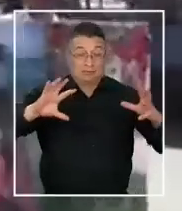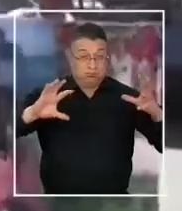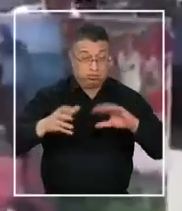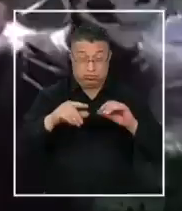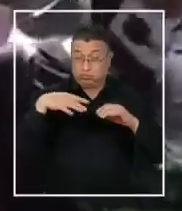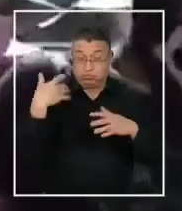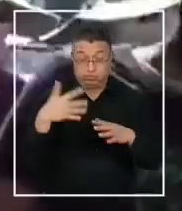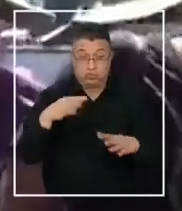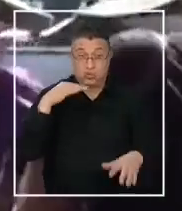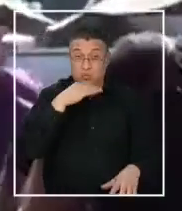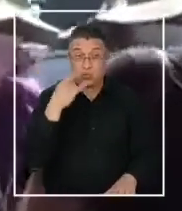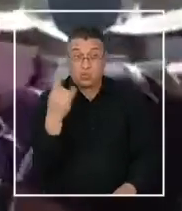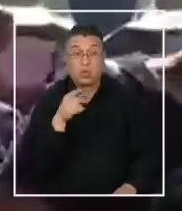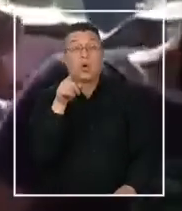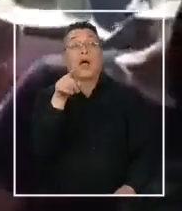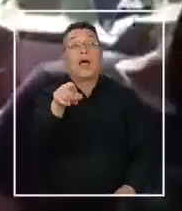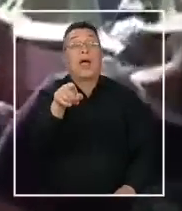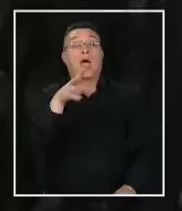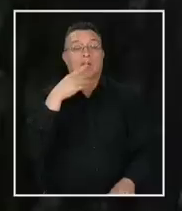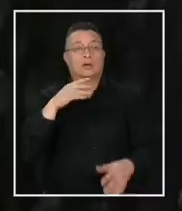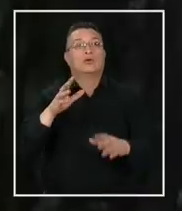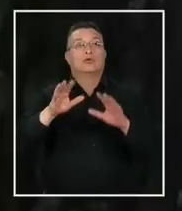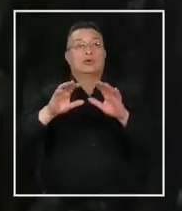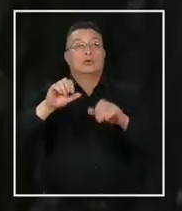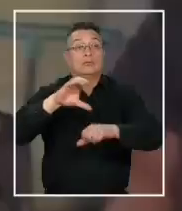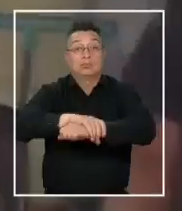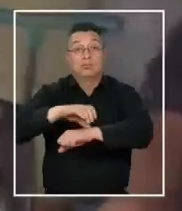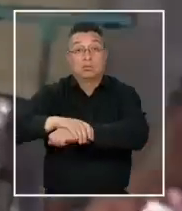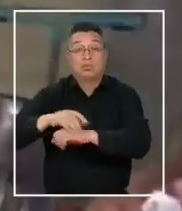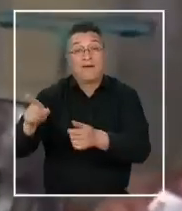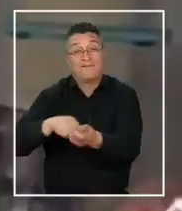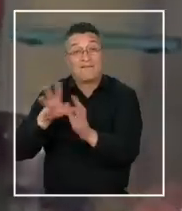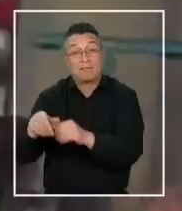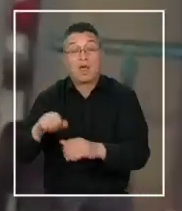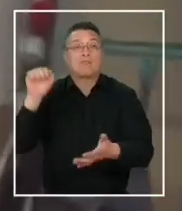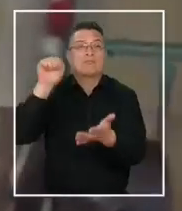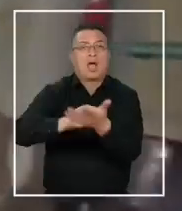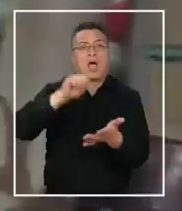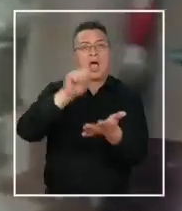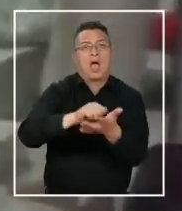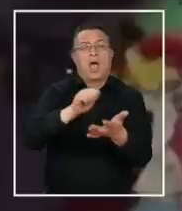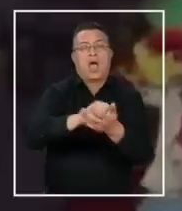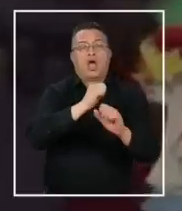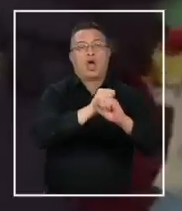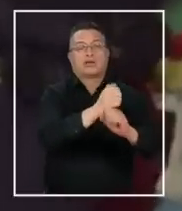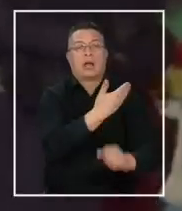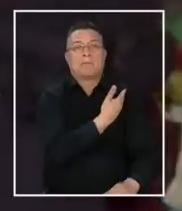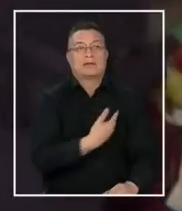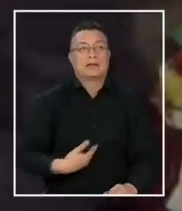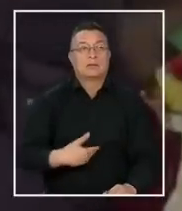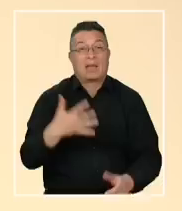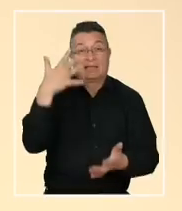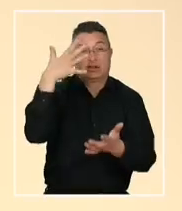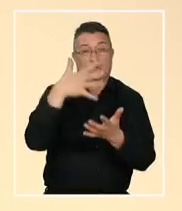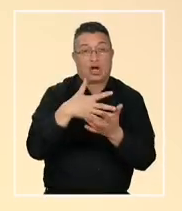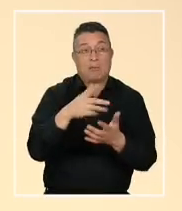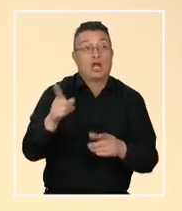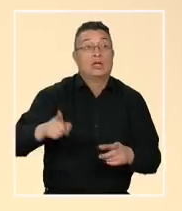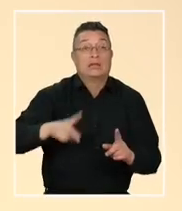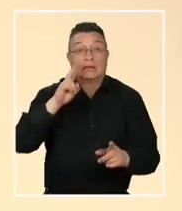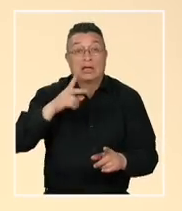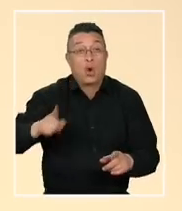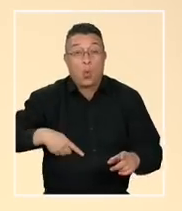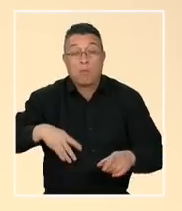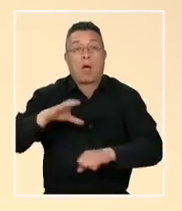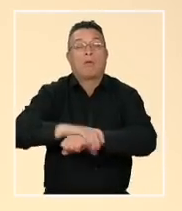decenas de familiares de los detenidos han salido a protestar en contra del régimen, donde se estima que se han encarcelado al menos 5.000 inocentes. Sin